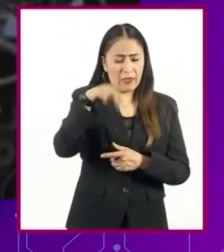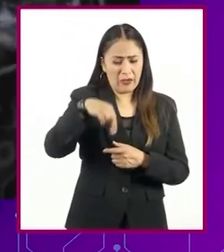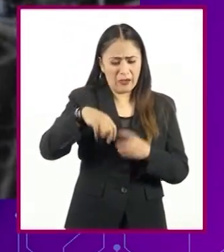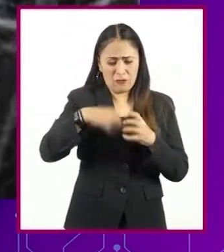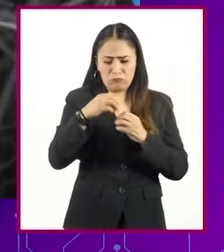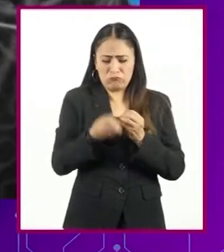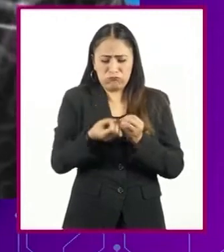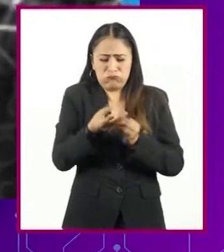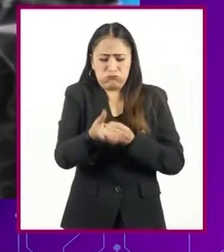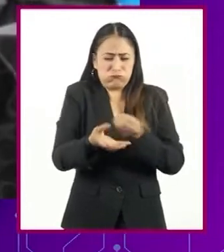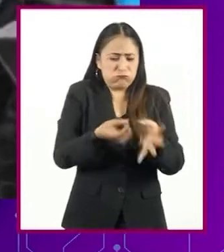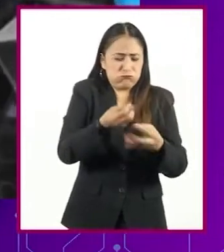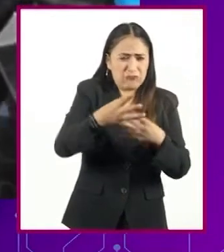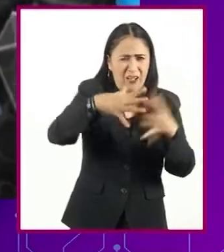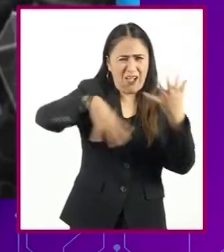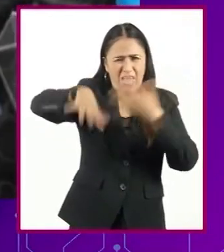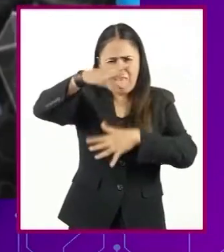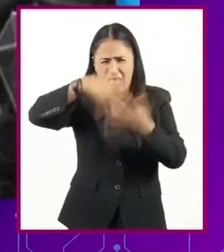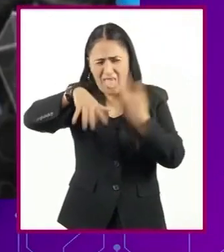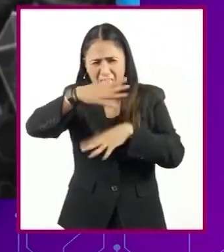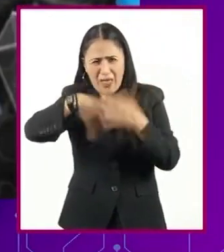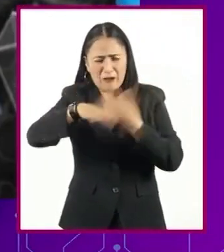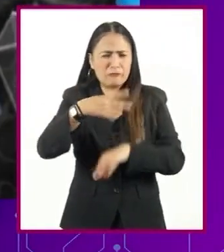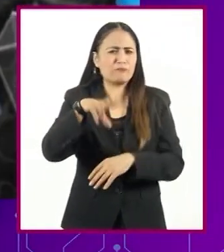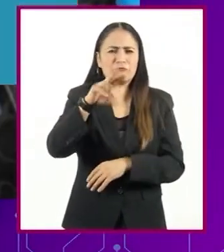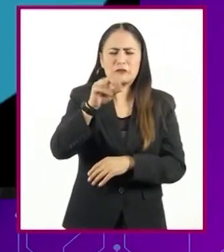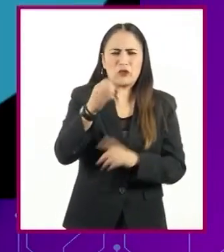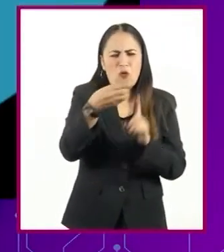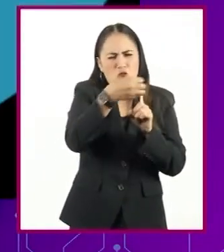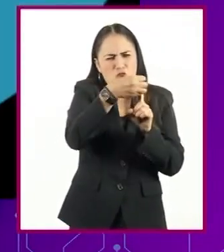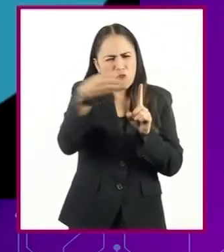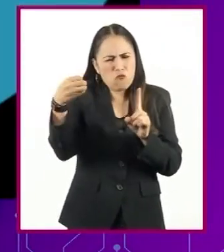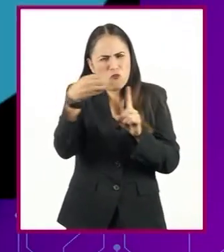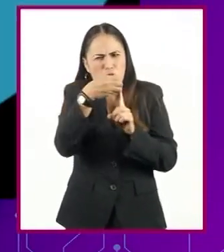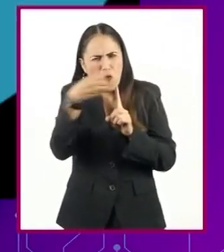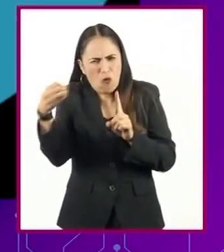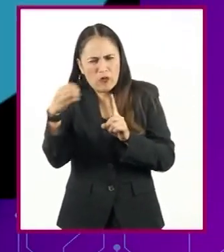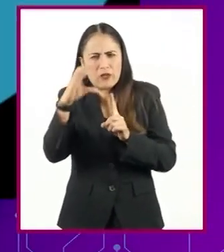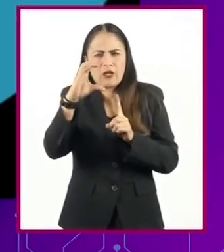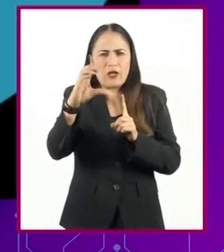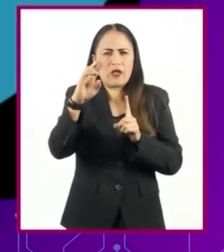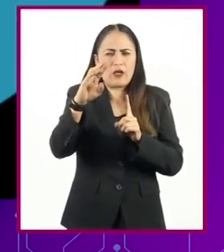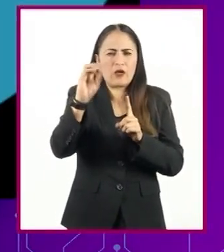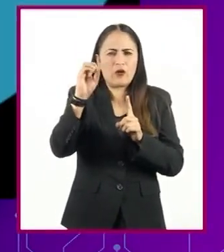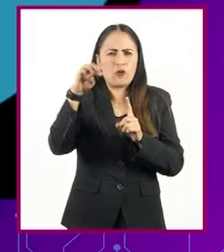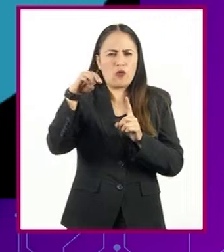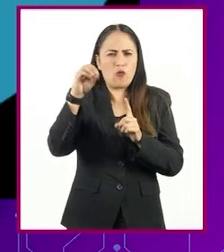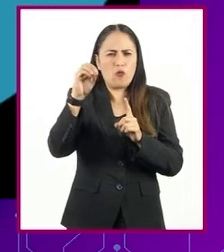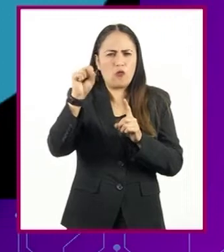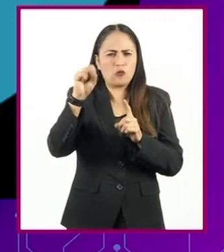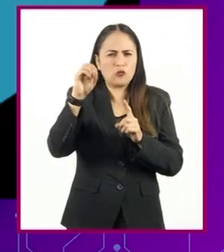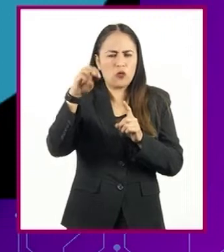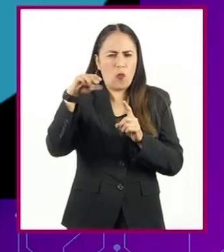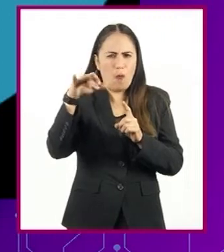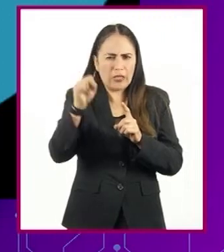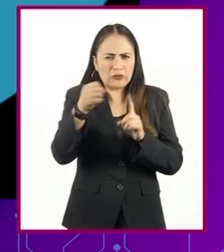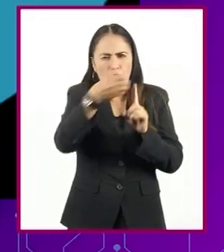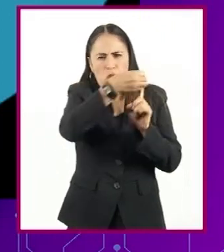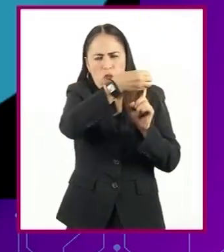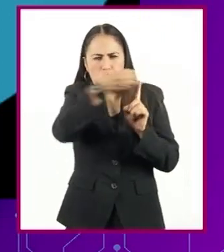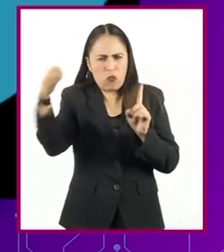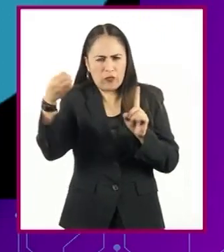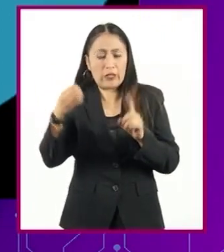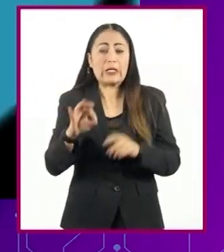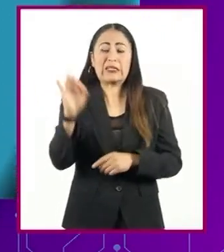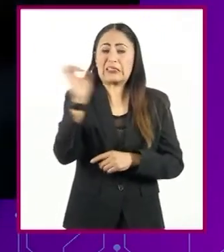Está cuidadosamente empaquetado en estructuras llamadas cromosomas. ¿Sabías que de no ser así, el ADN de una